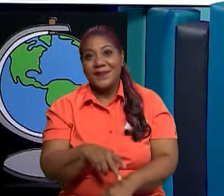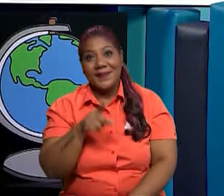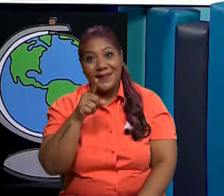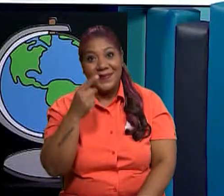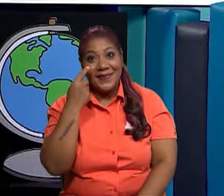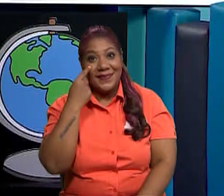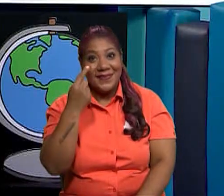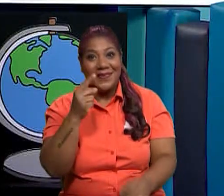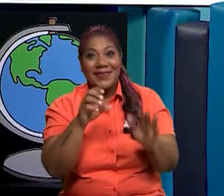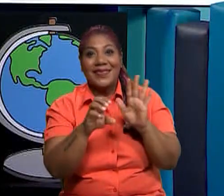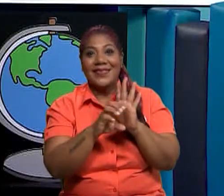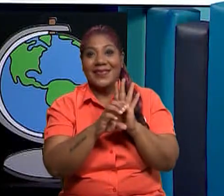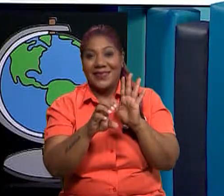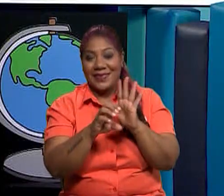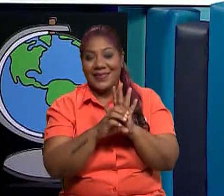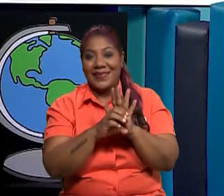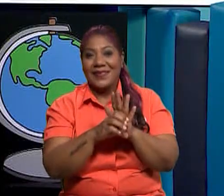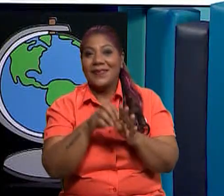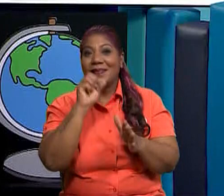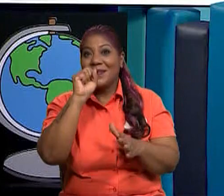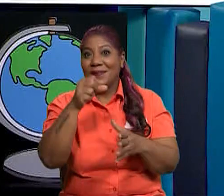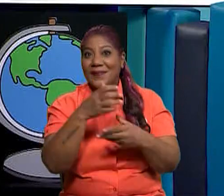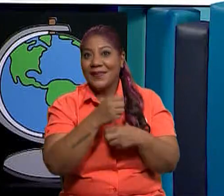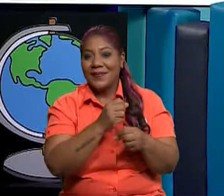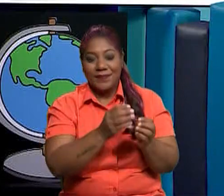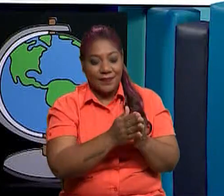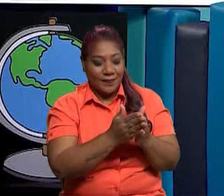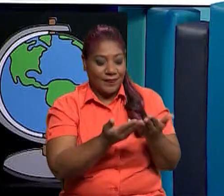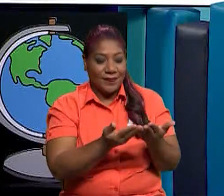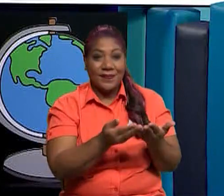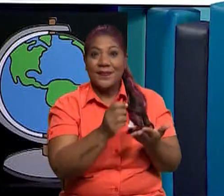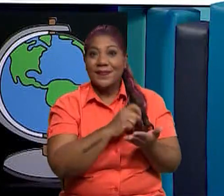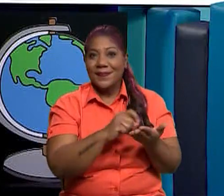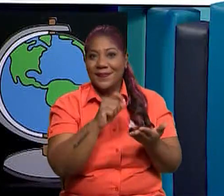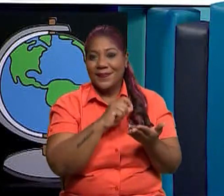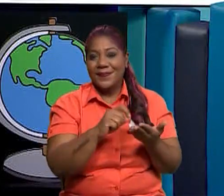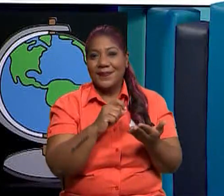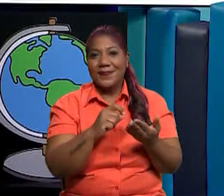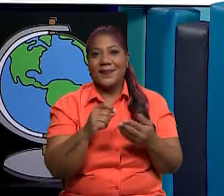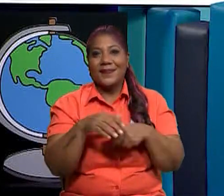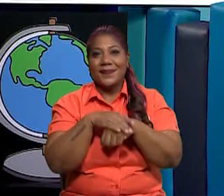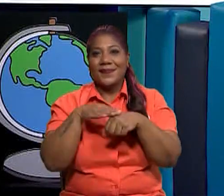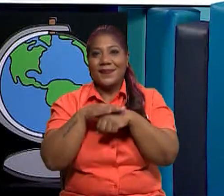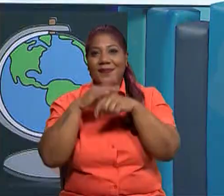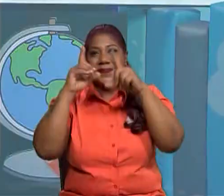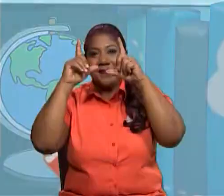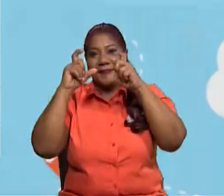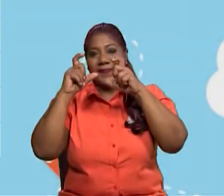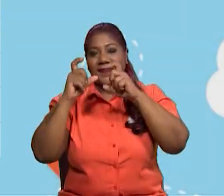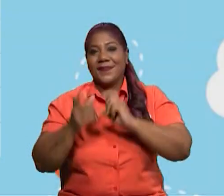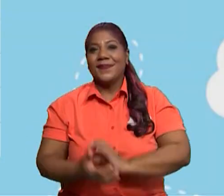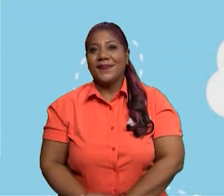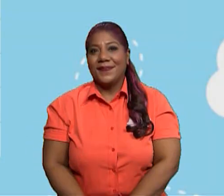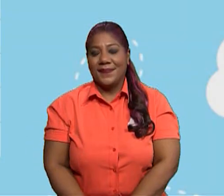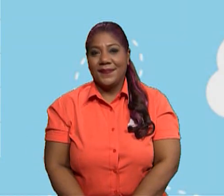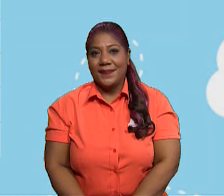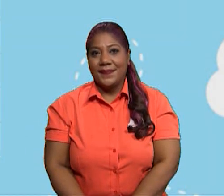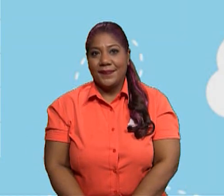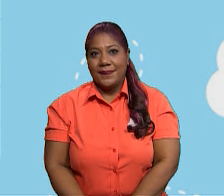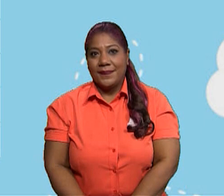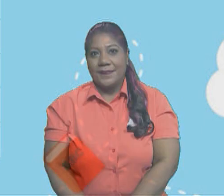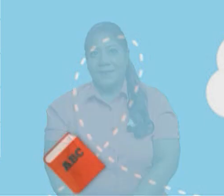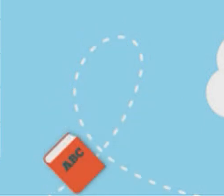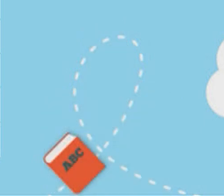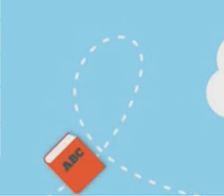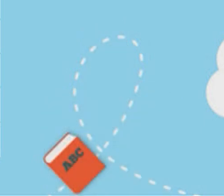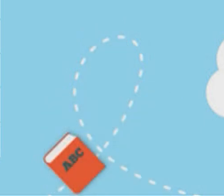desarrollando en su cuaderno. Le vas a tomar captura de pantalla para que puedas responder estas preguntas. ¿Qué tiene